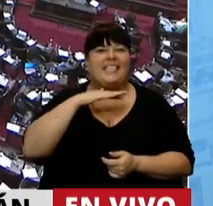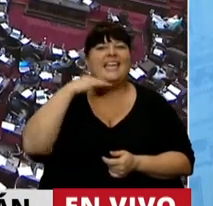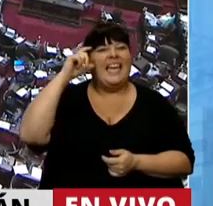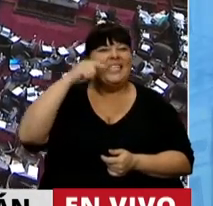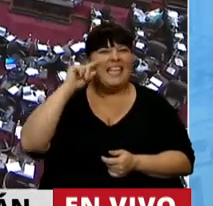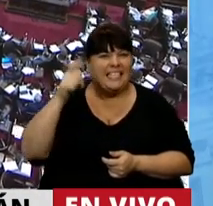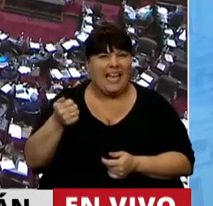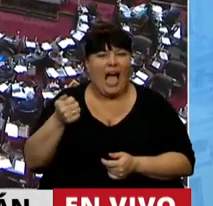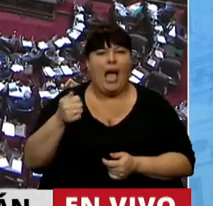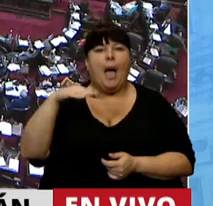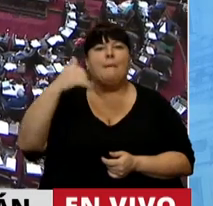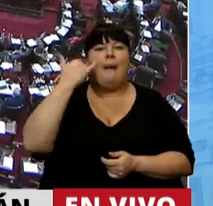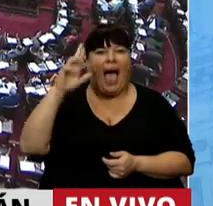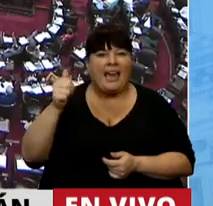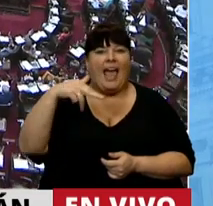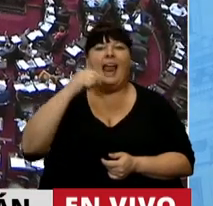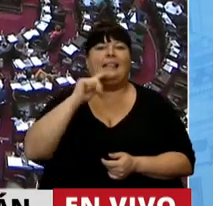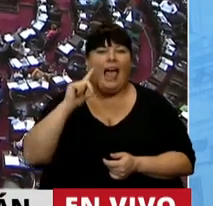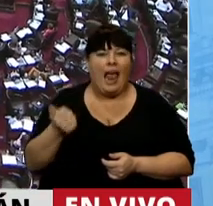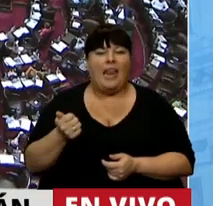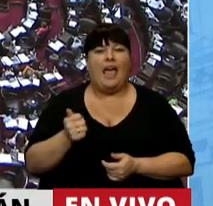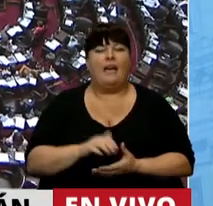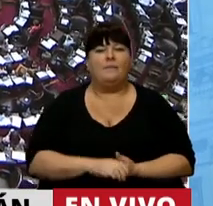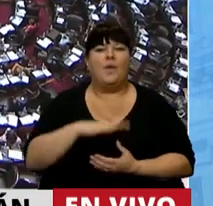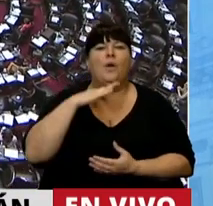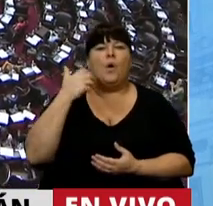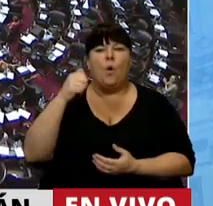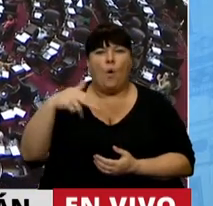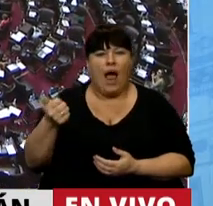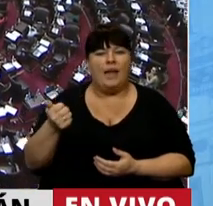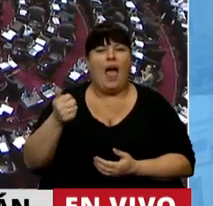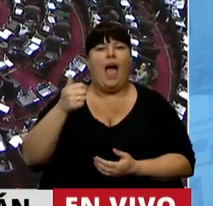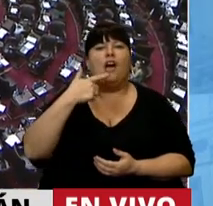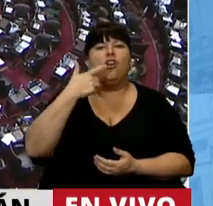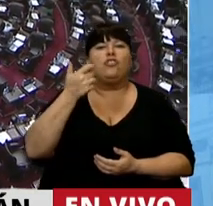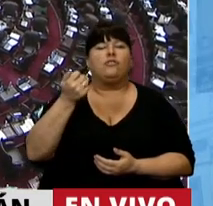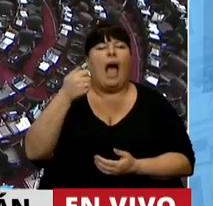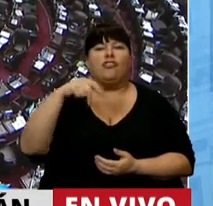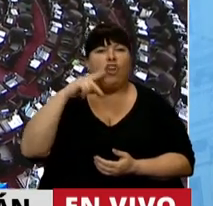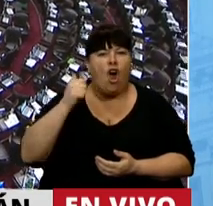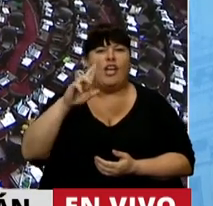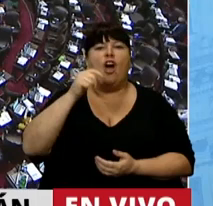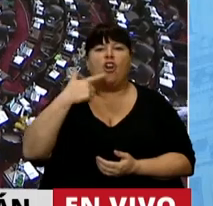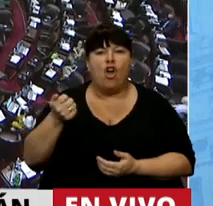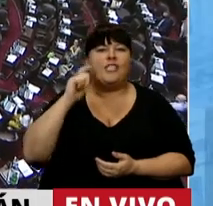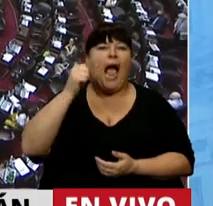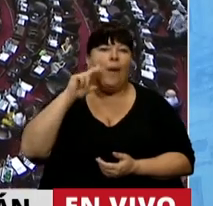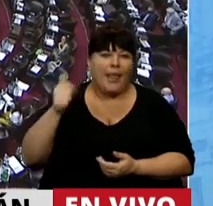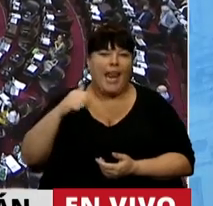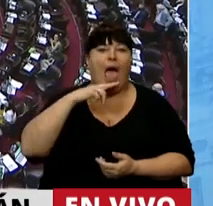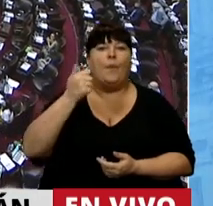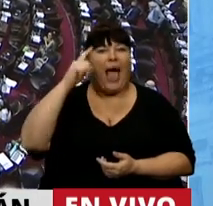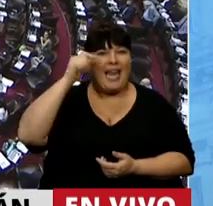Jessica, Mayra, Natalia, Juan, Ana, Solana, Antonia, Rosa, Gabriela, Vanessa,